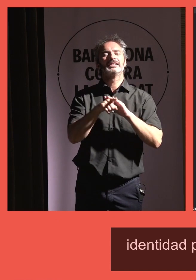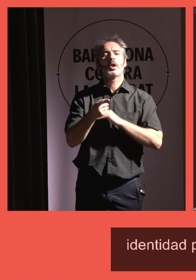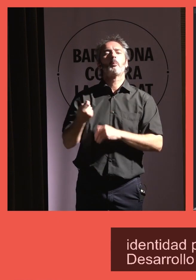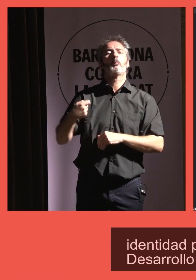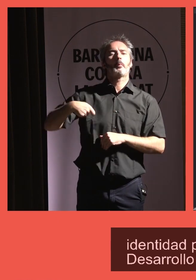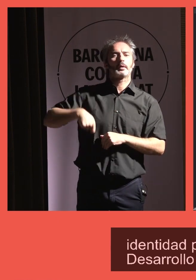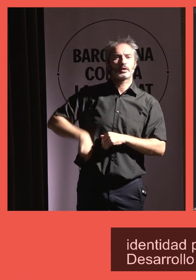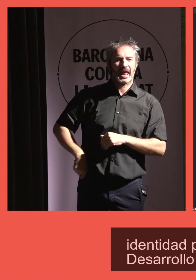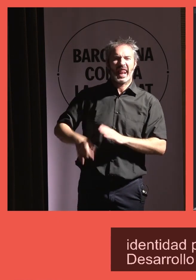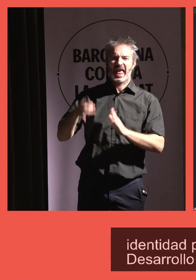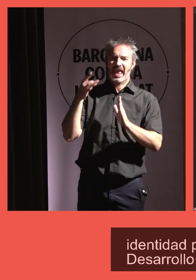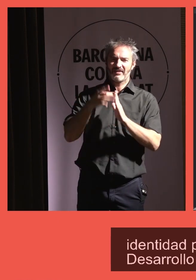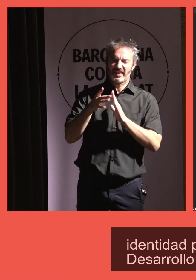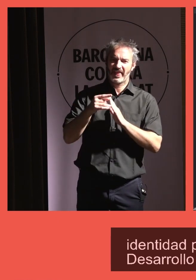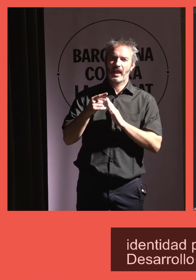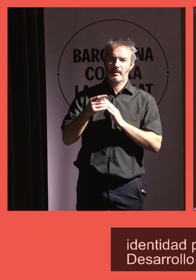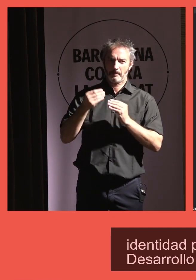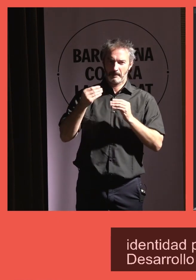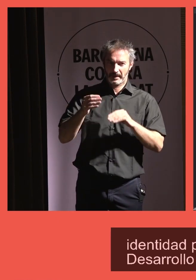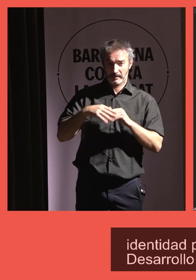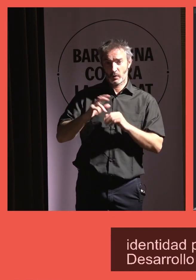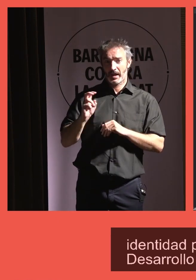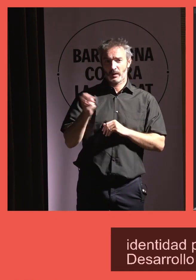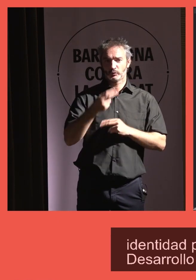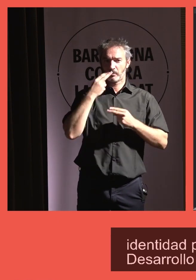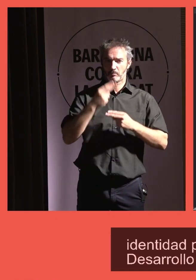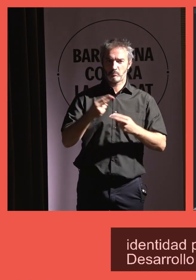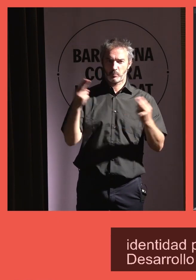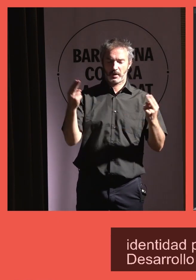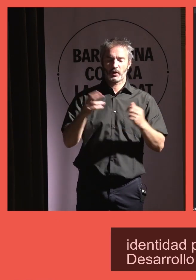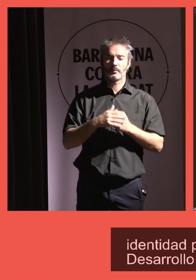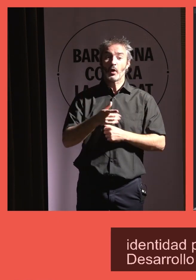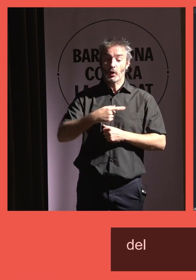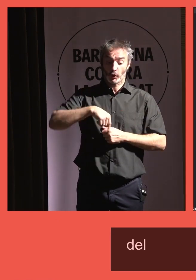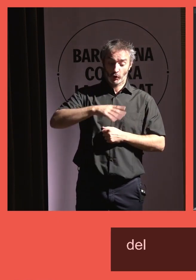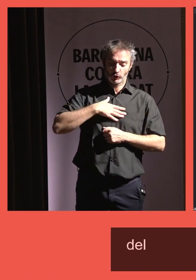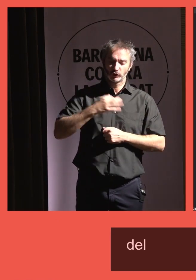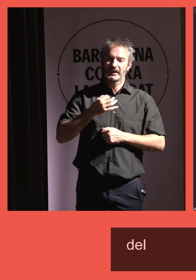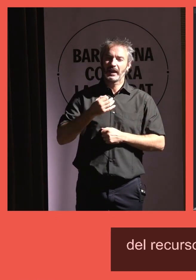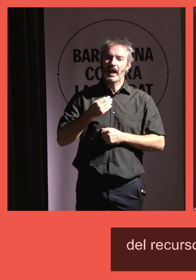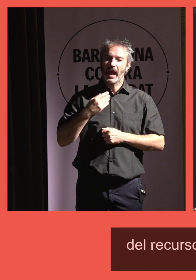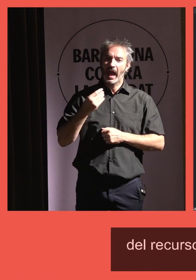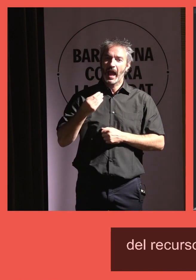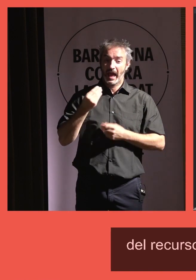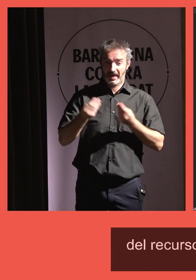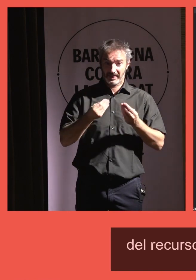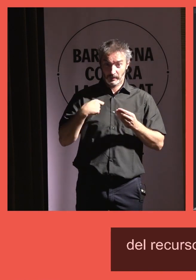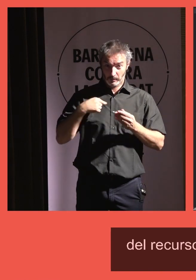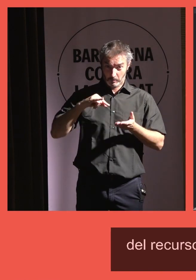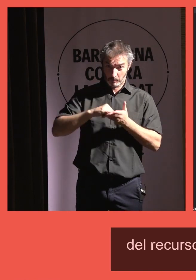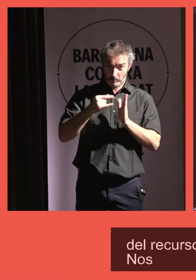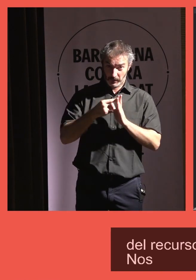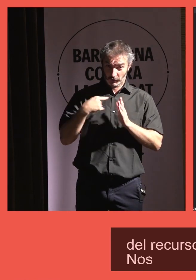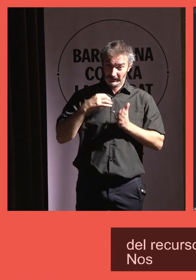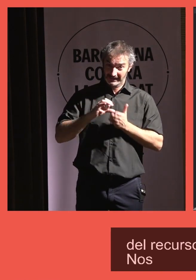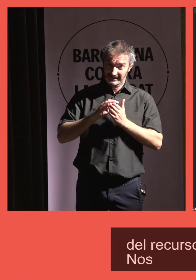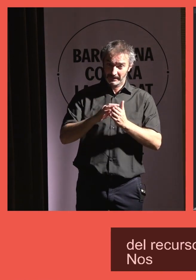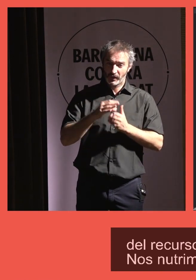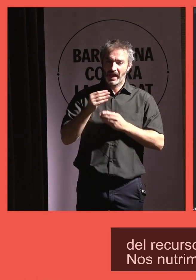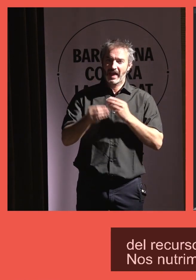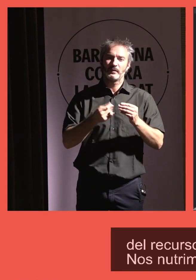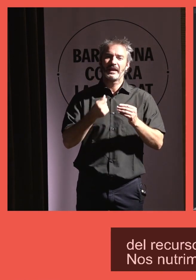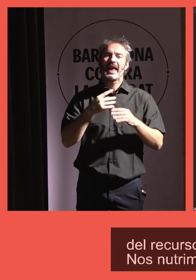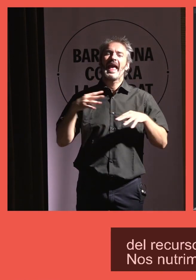profesionalizada eficaz y eficiente del recurso público. Nosotros nos nutrimos en este proyecto, en este servicio,